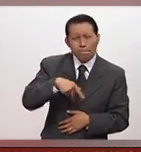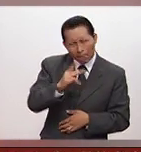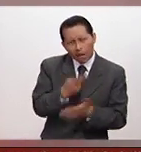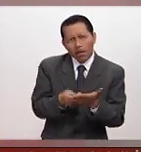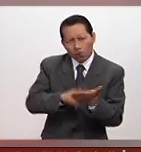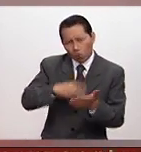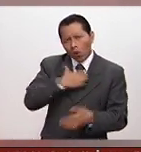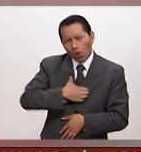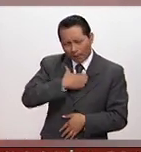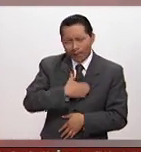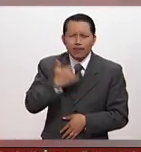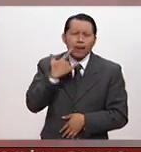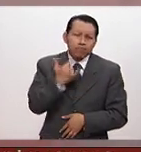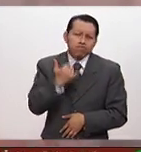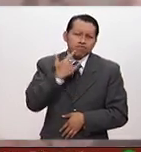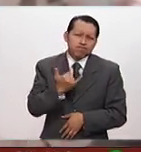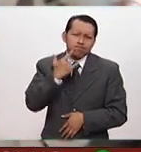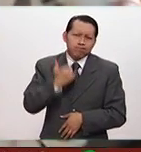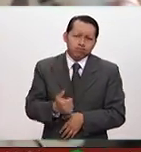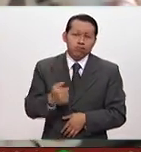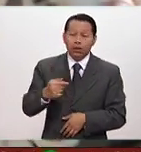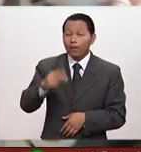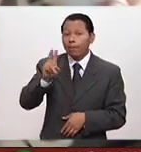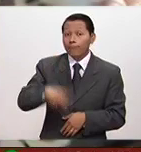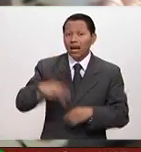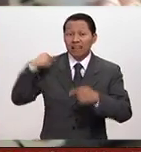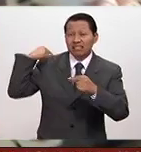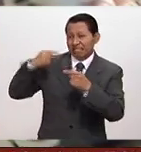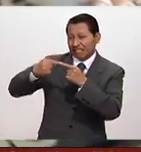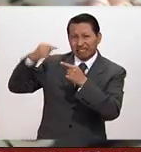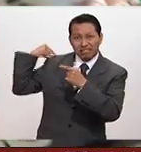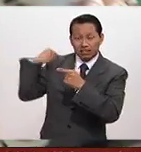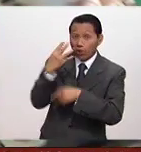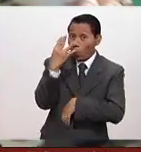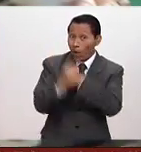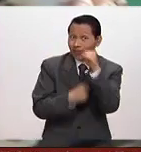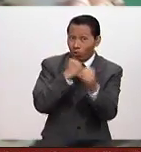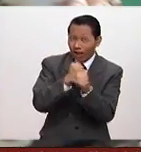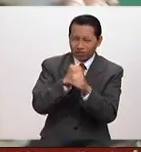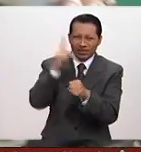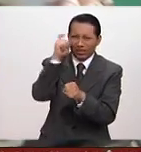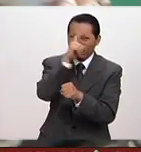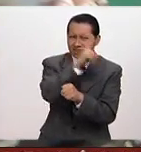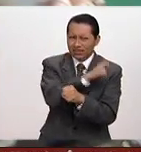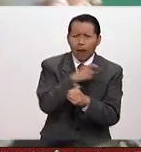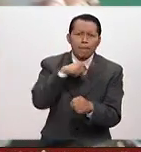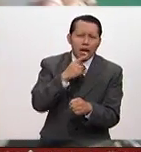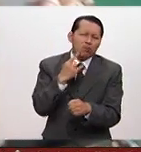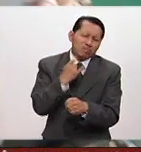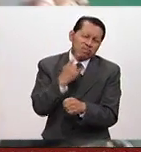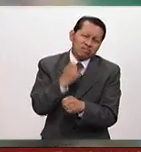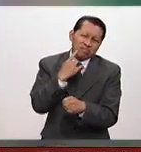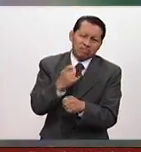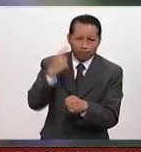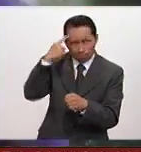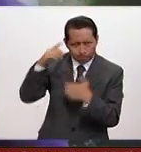esfuerzo. Fue un año de cuatro años muy difíciles, pero bueno, la verdad es que hice hasta lo imposible para poder estar aquí.